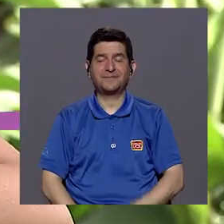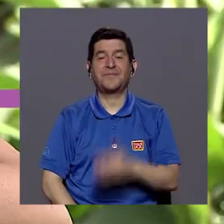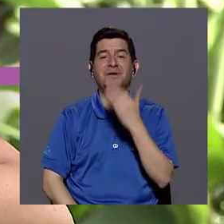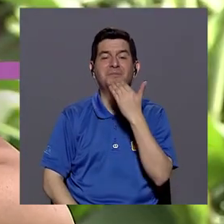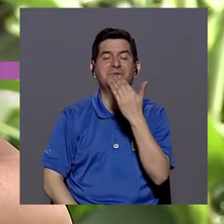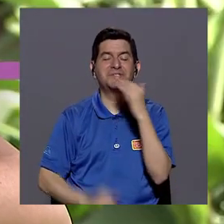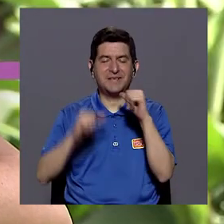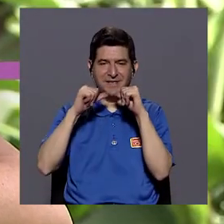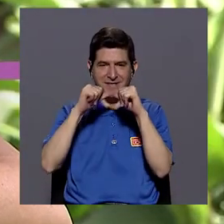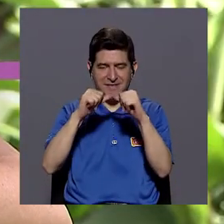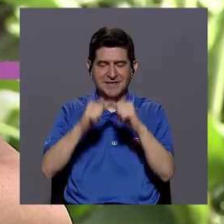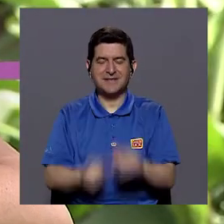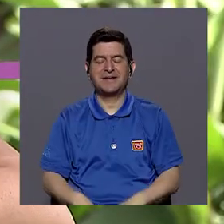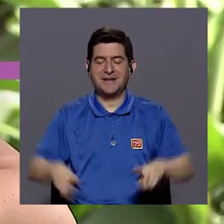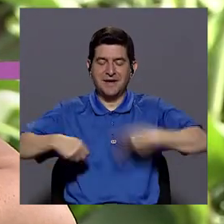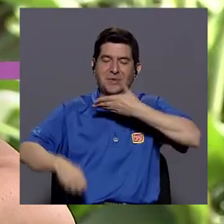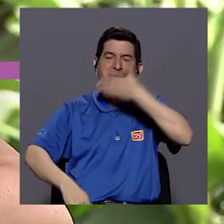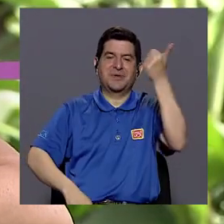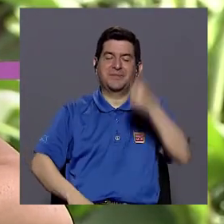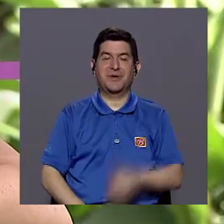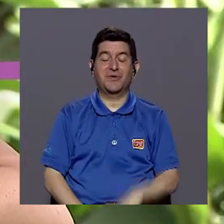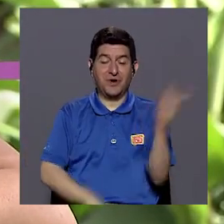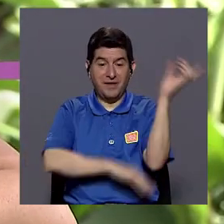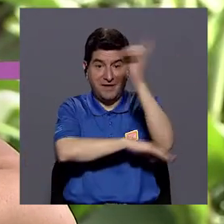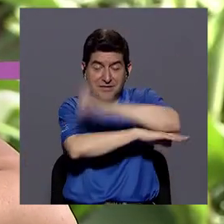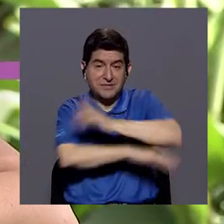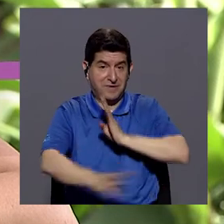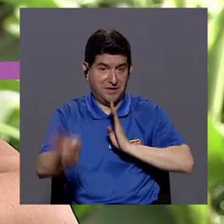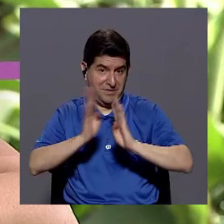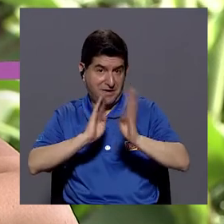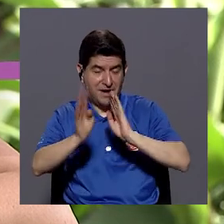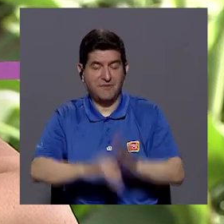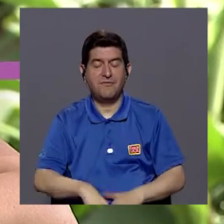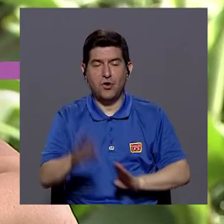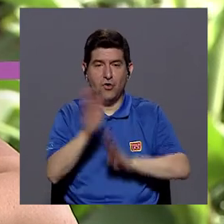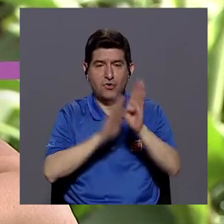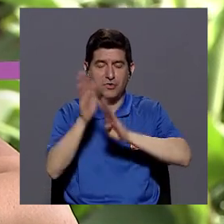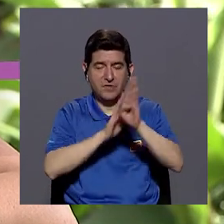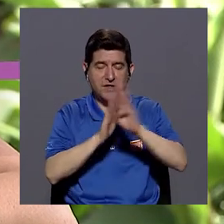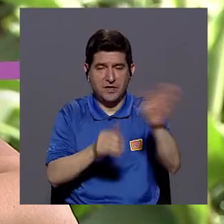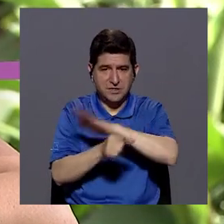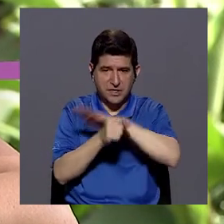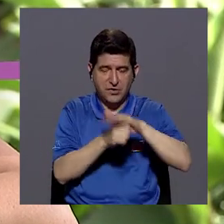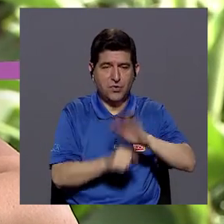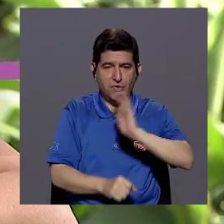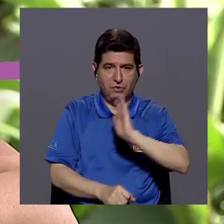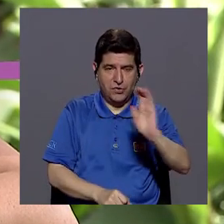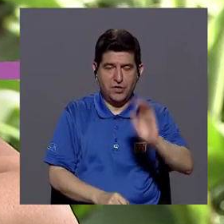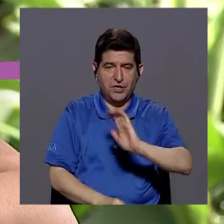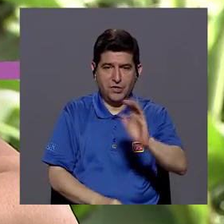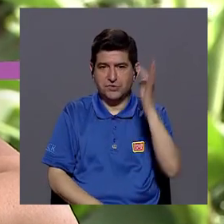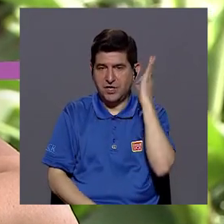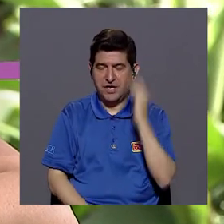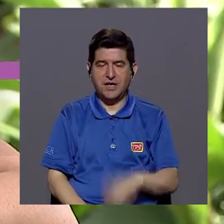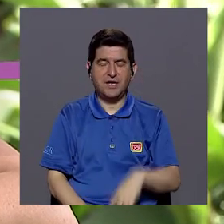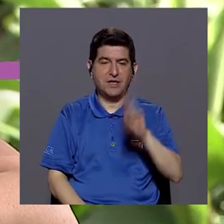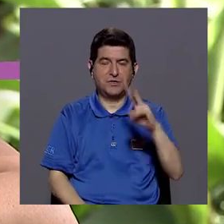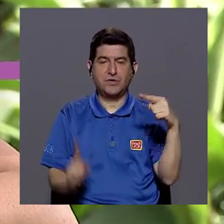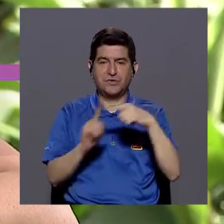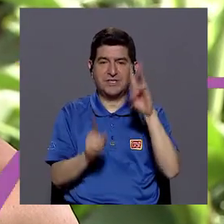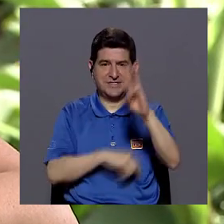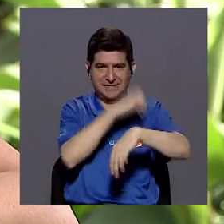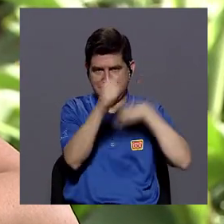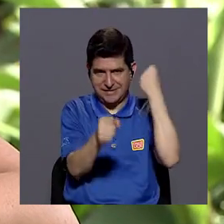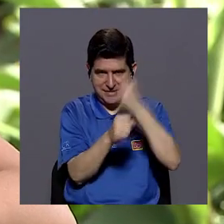Gracias por continuar con nosotros en Vivir Mejor. El día de hoy conversando acerca del desarrollo integral en niños y niñas de 2 a